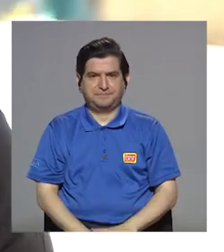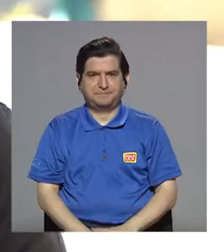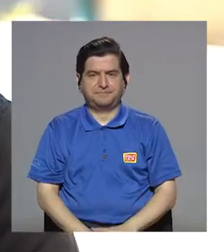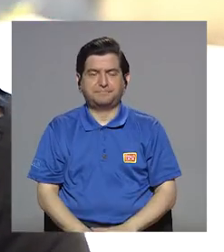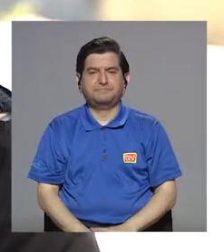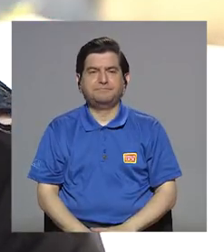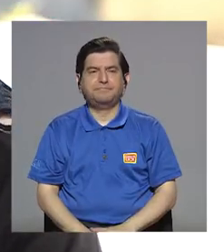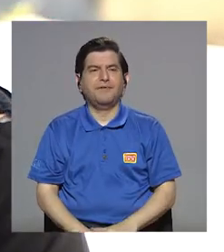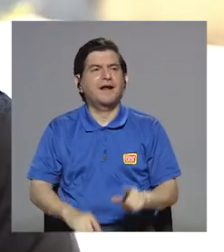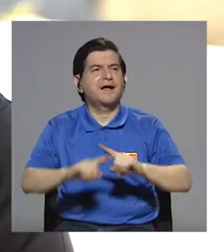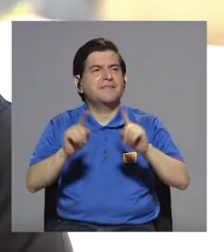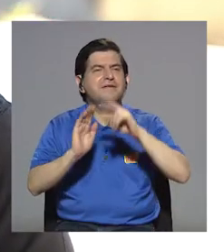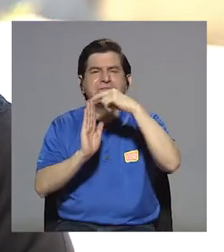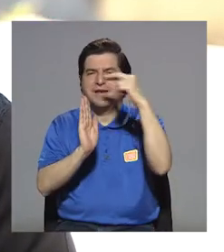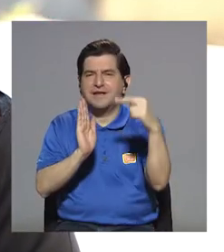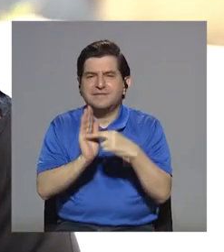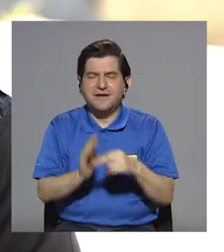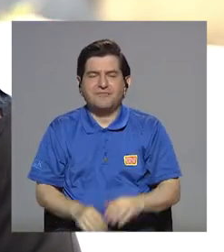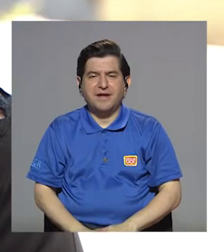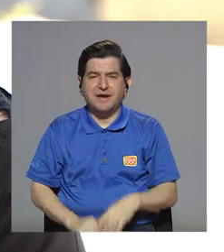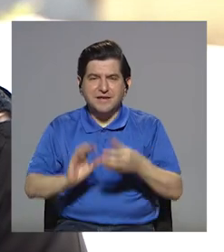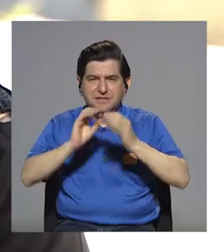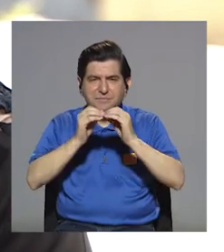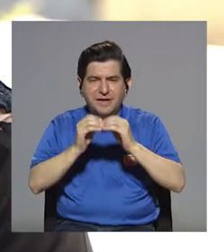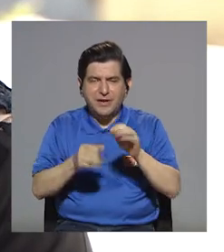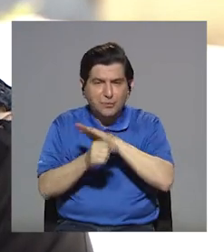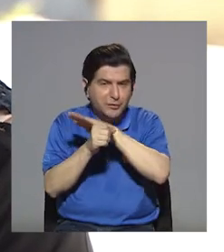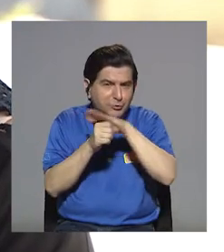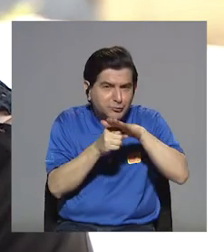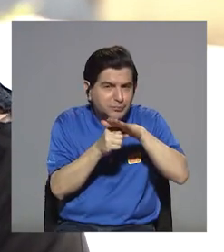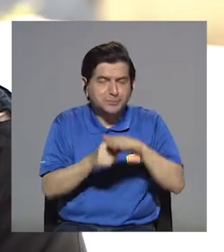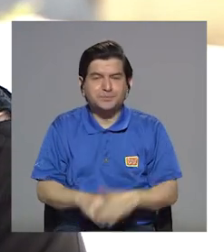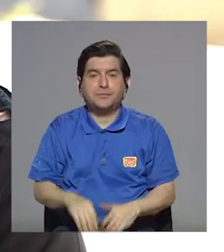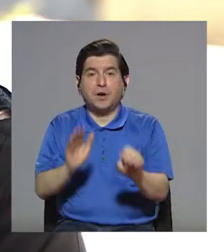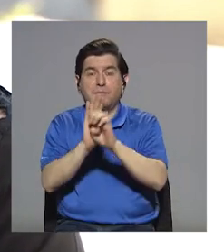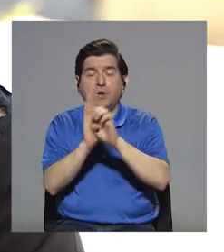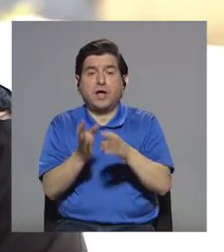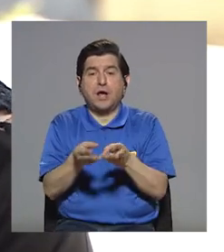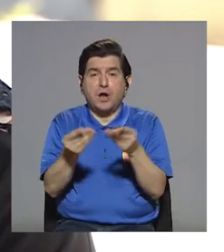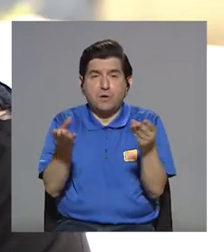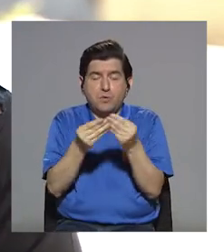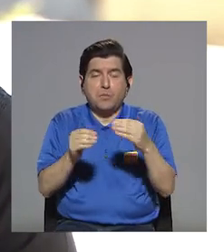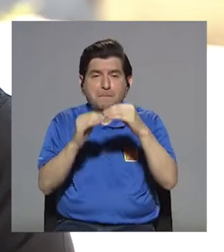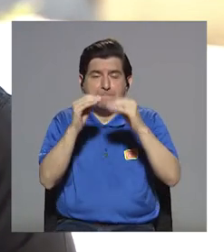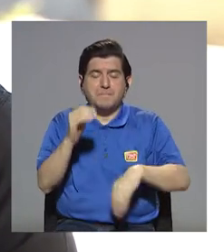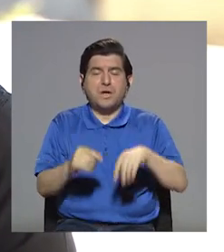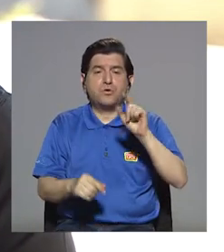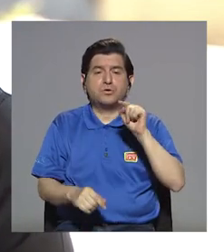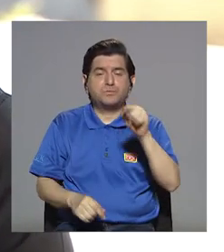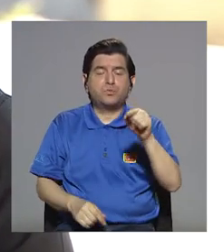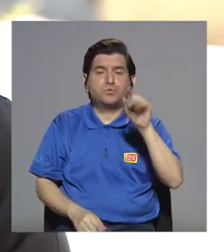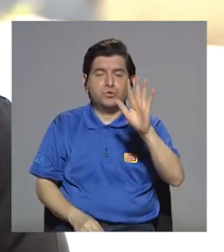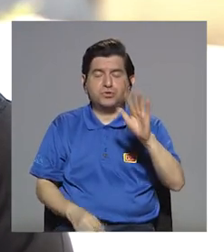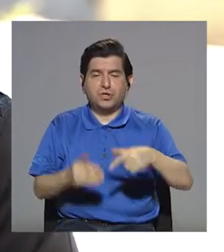Hay unas ciertas reglas de redondeo, entonces, si, por ejemplo, el producto contiene menos de 0.5 gramos de azúcar, se puede